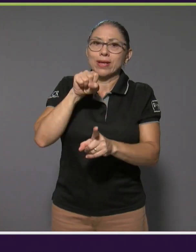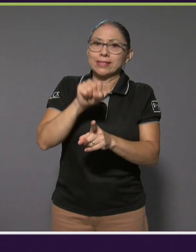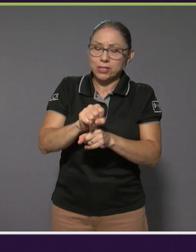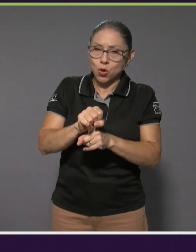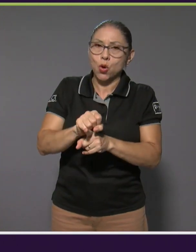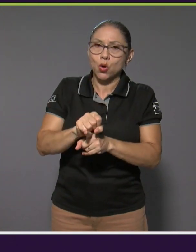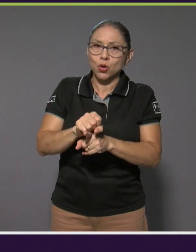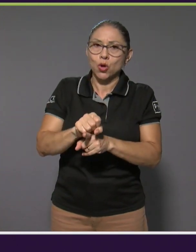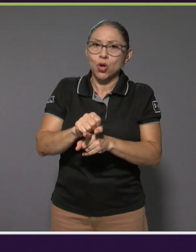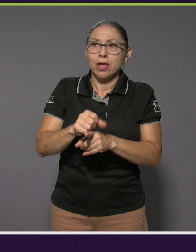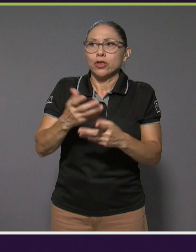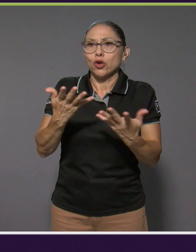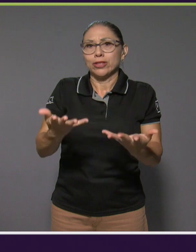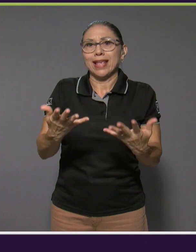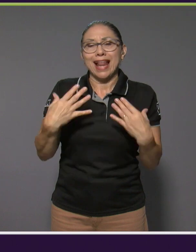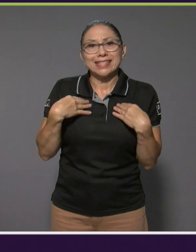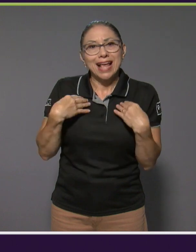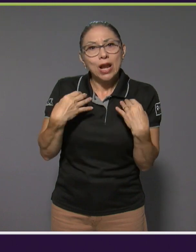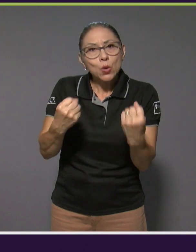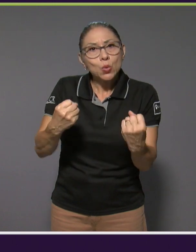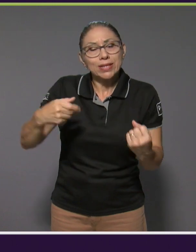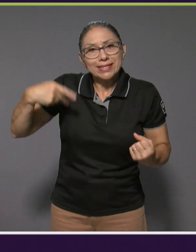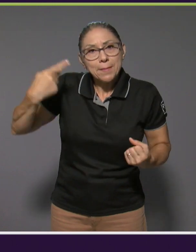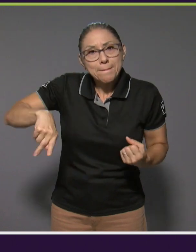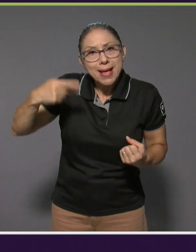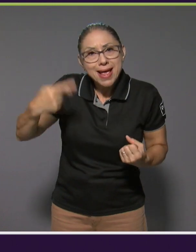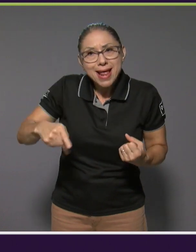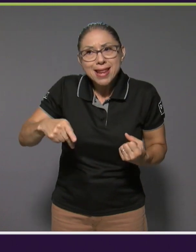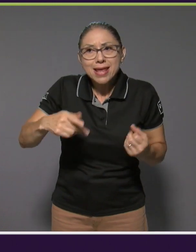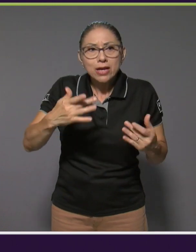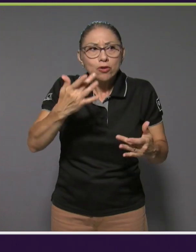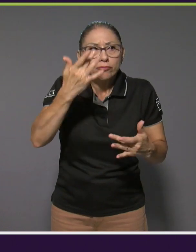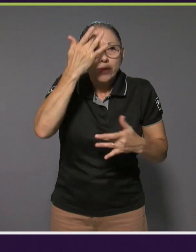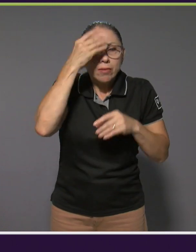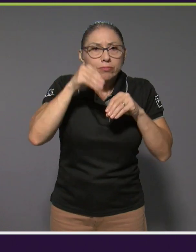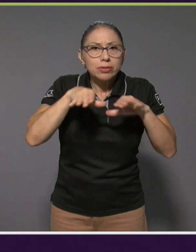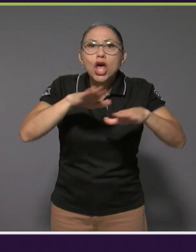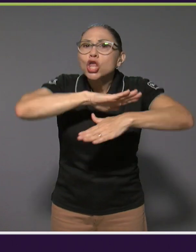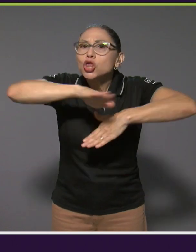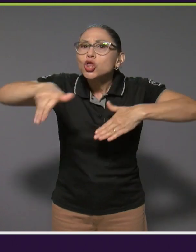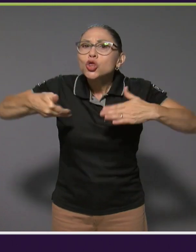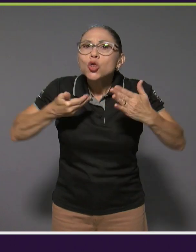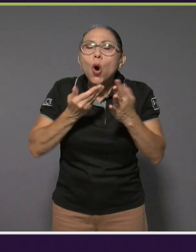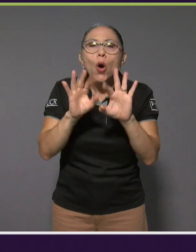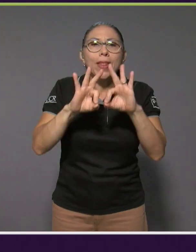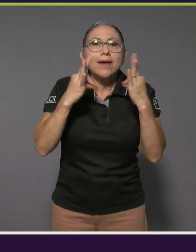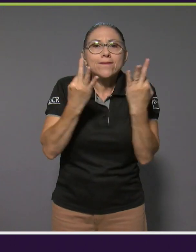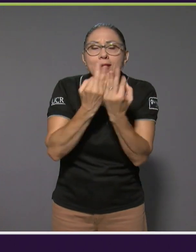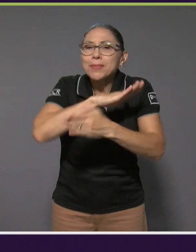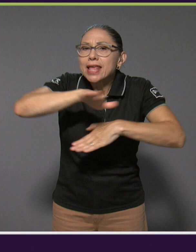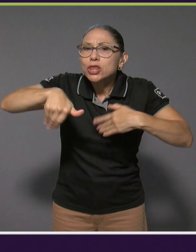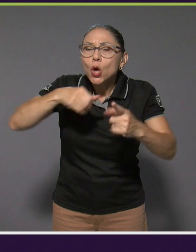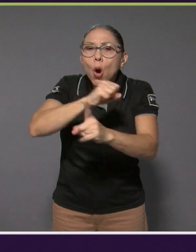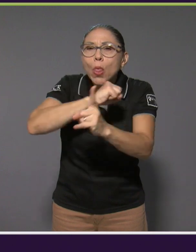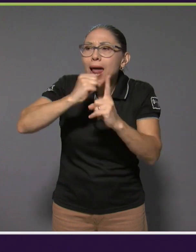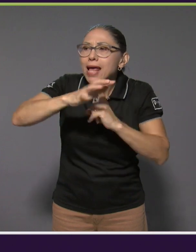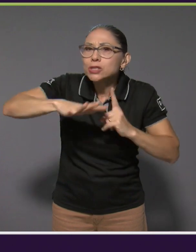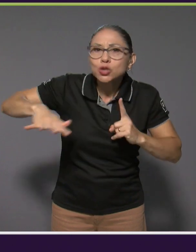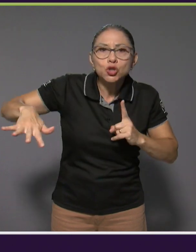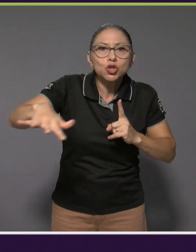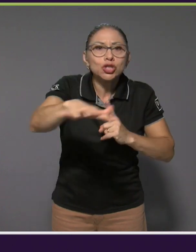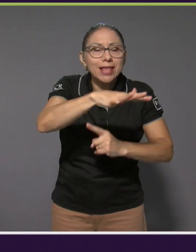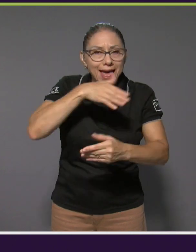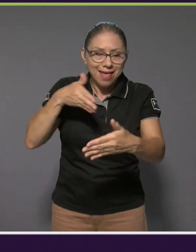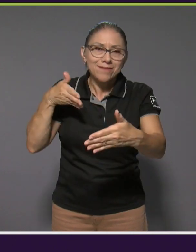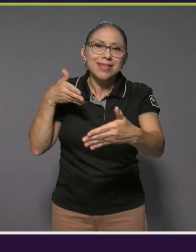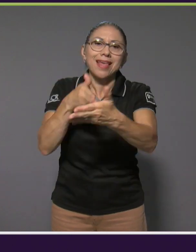se ve potencialmente amenazada, todo el entorno familiar, pero todo el entorno social se ve afectado. Entonces, aquí es